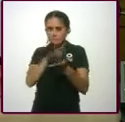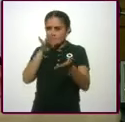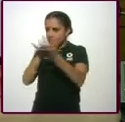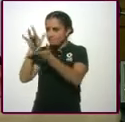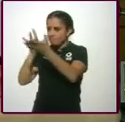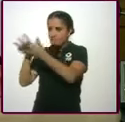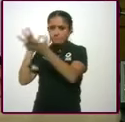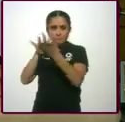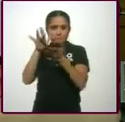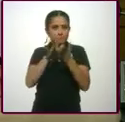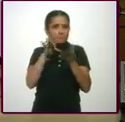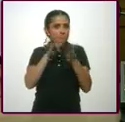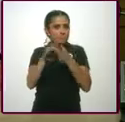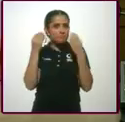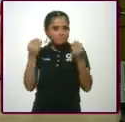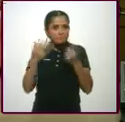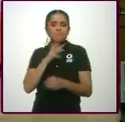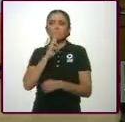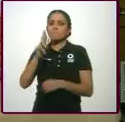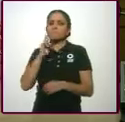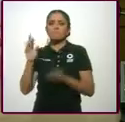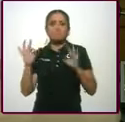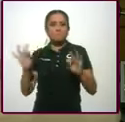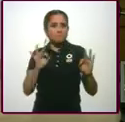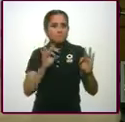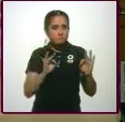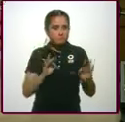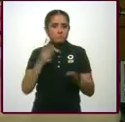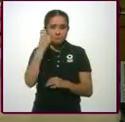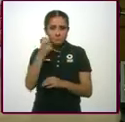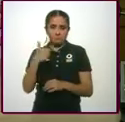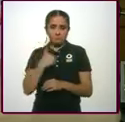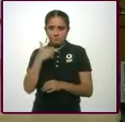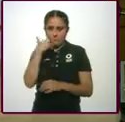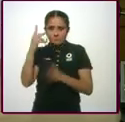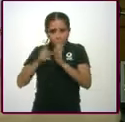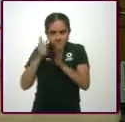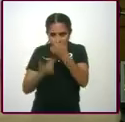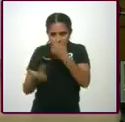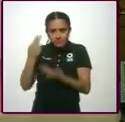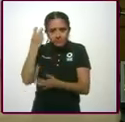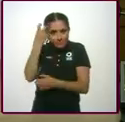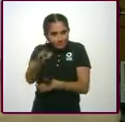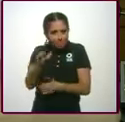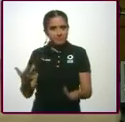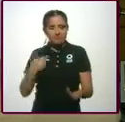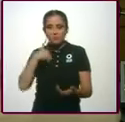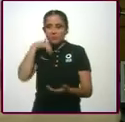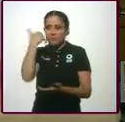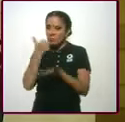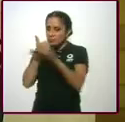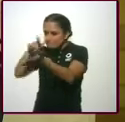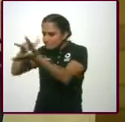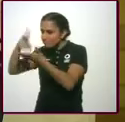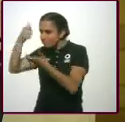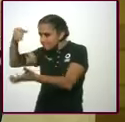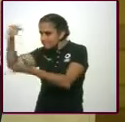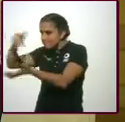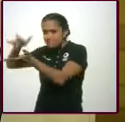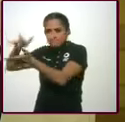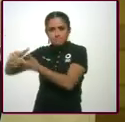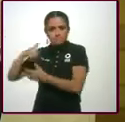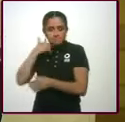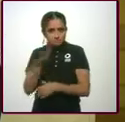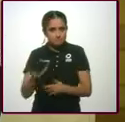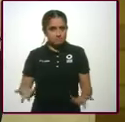resultados. Y entonces nosotros queremos regresar a eso. Queremos regresar a la asistencia pública. Oye,